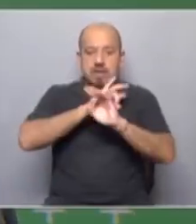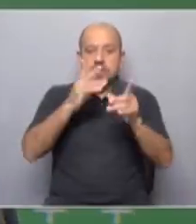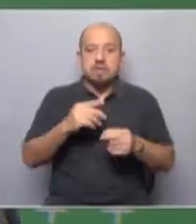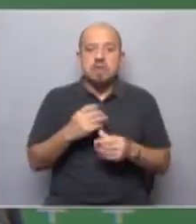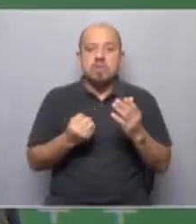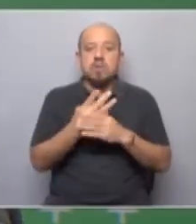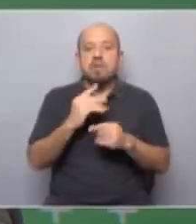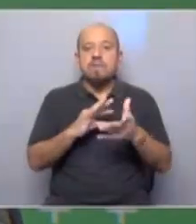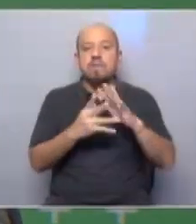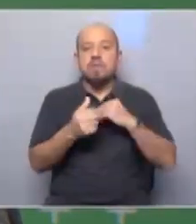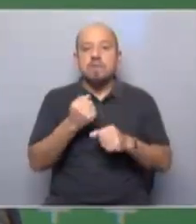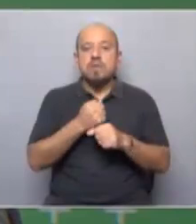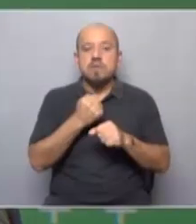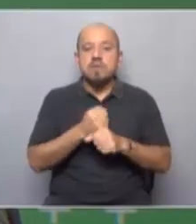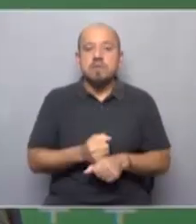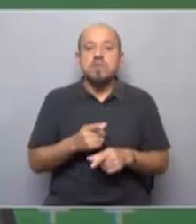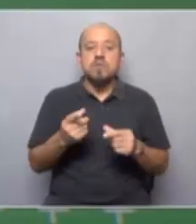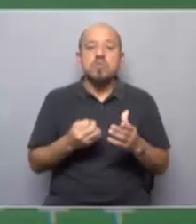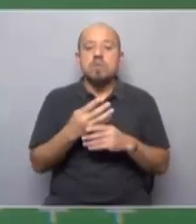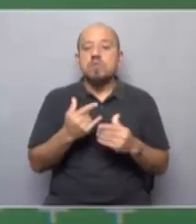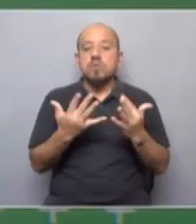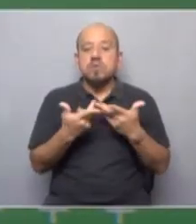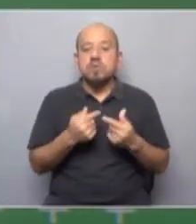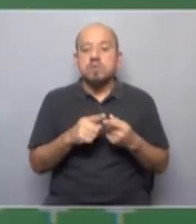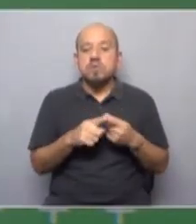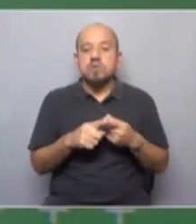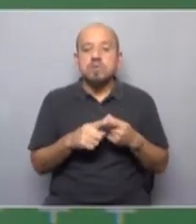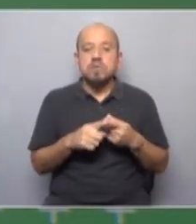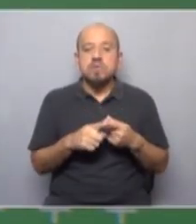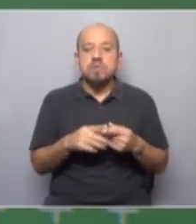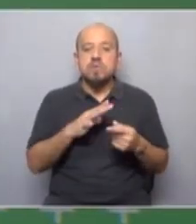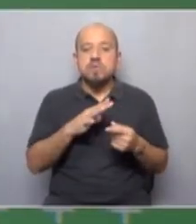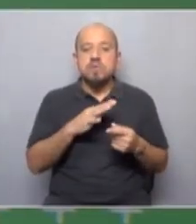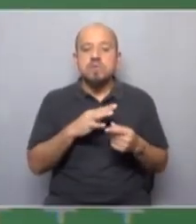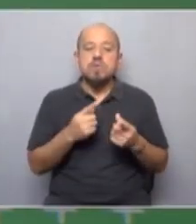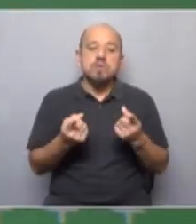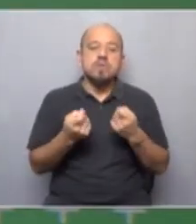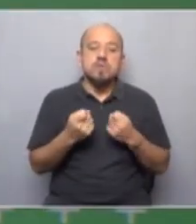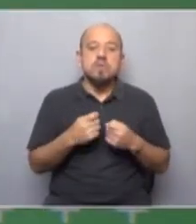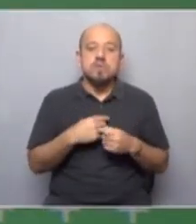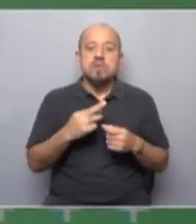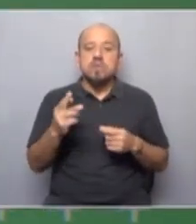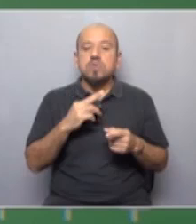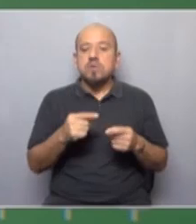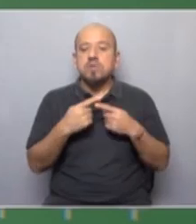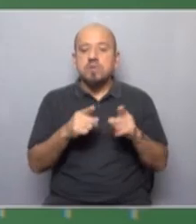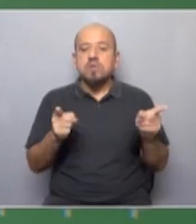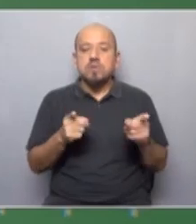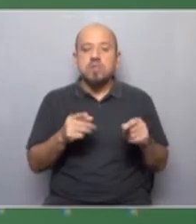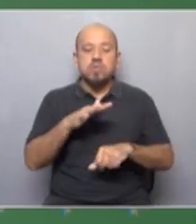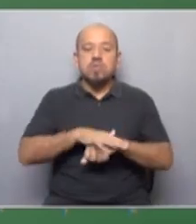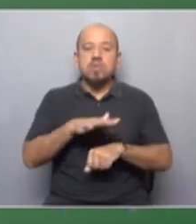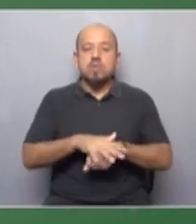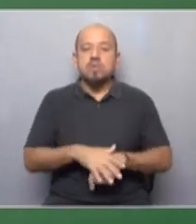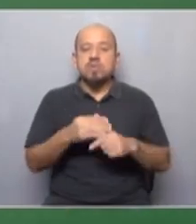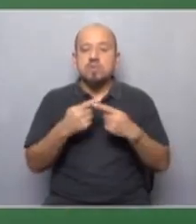trabajo requieren de nuevas organizaciones por lo tanto hay una necesidad de responder de una manera distinta a una época distinta